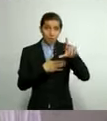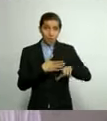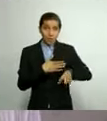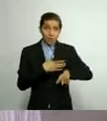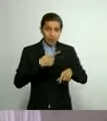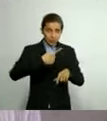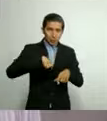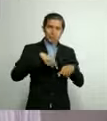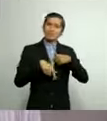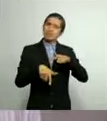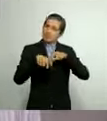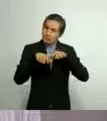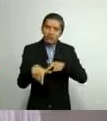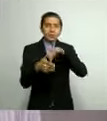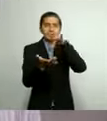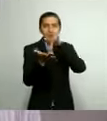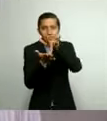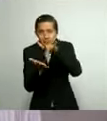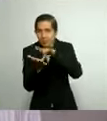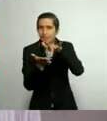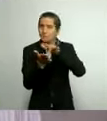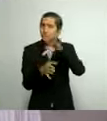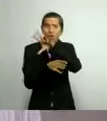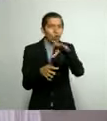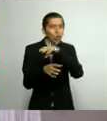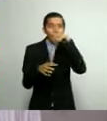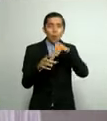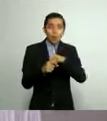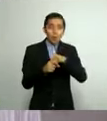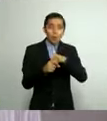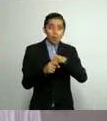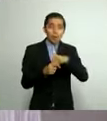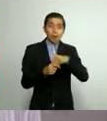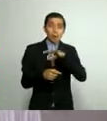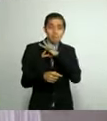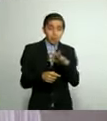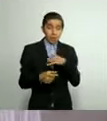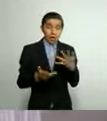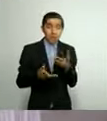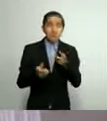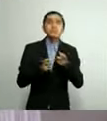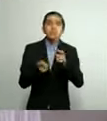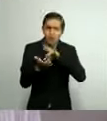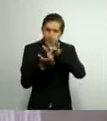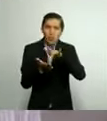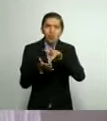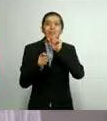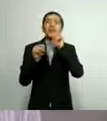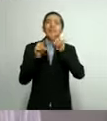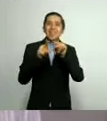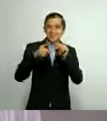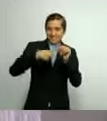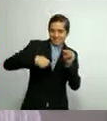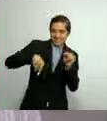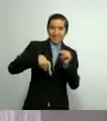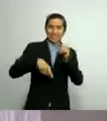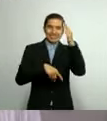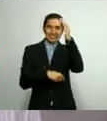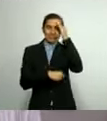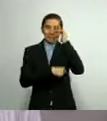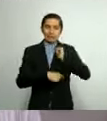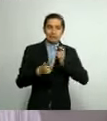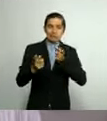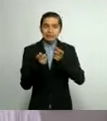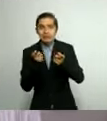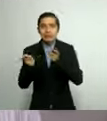de seguirles apoyando en todo lo que esté a nuestro alcance, como lo hicimos con aquellos que están al frente de la